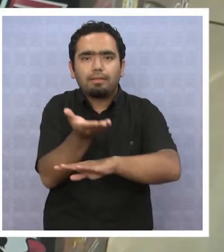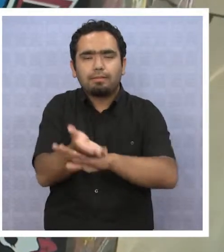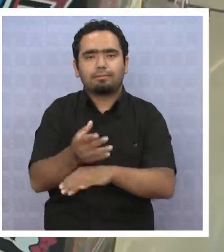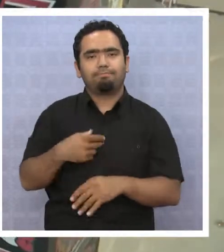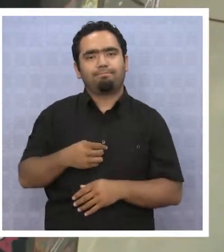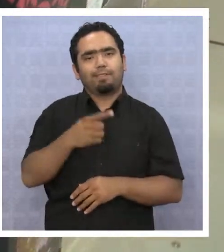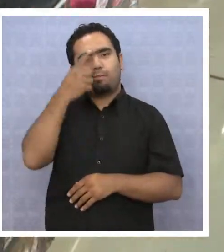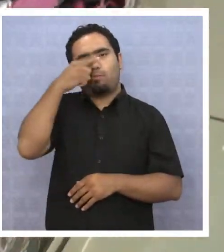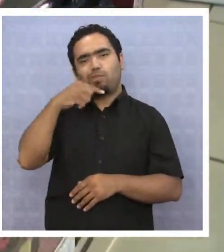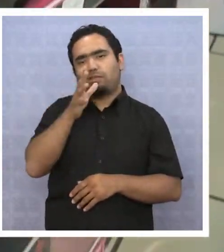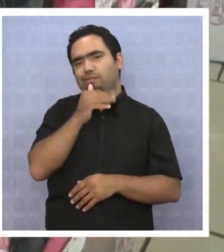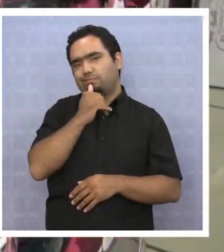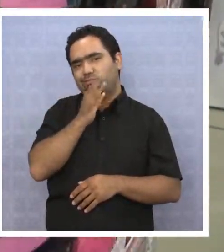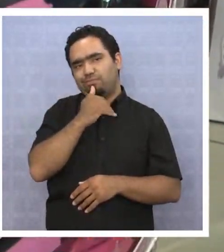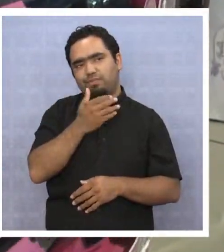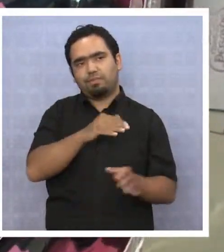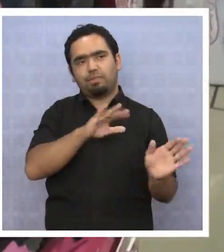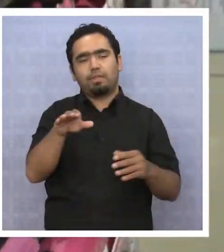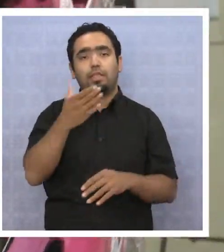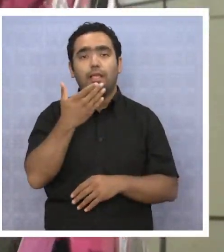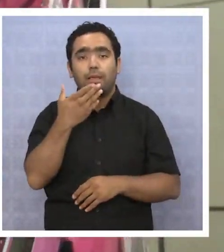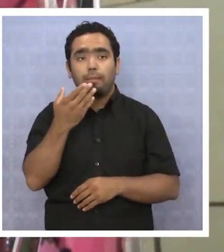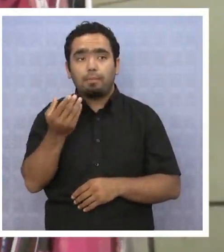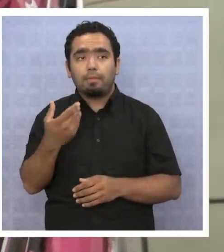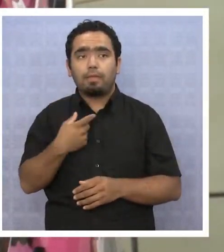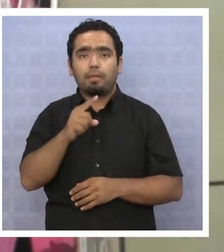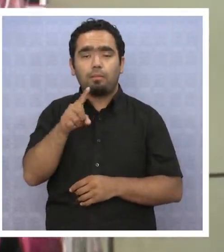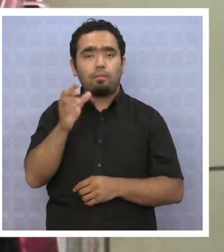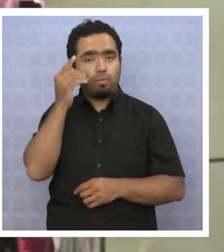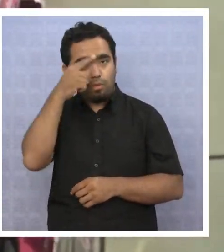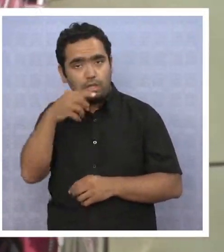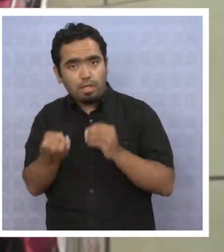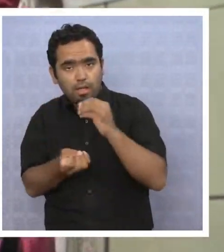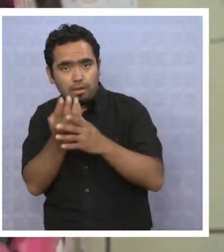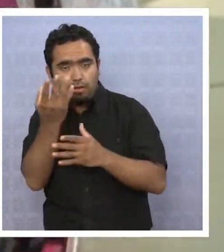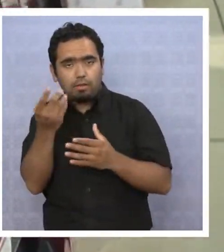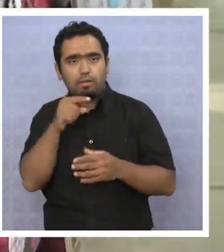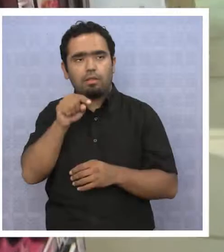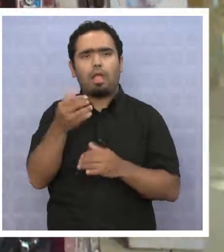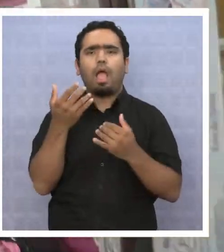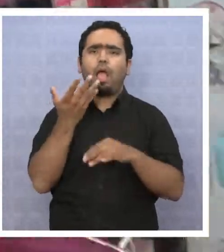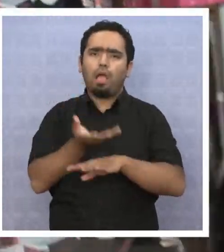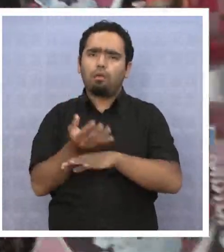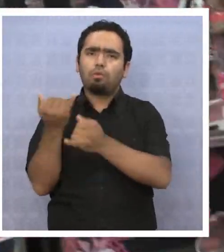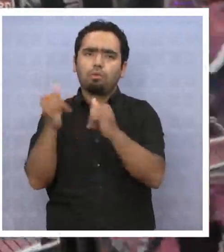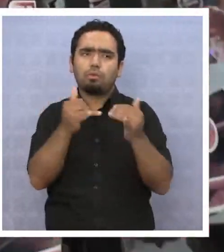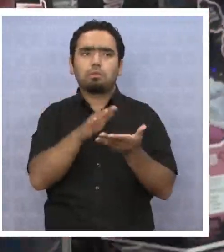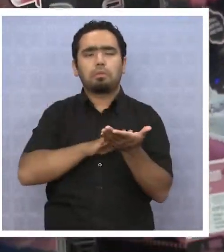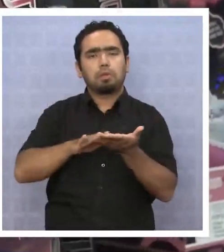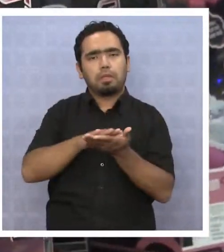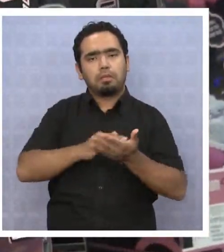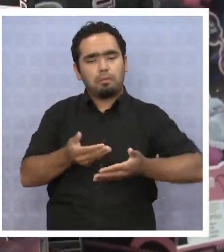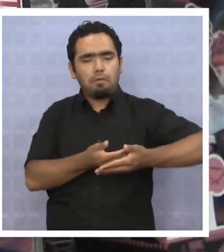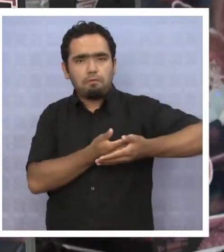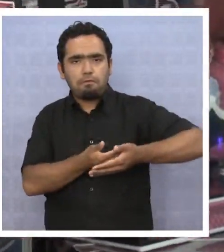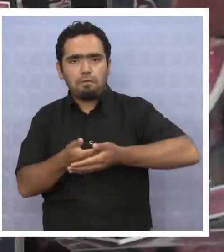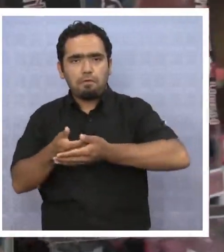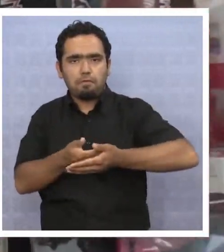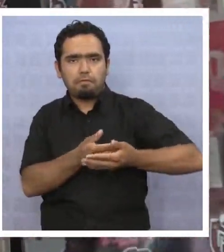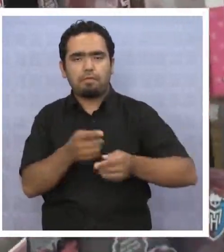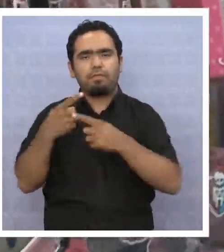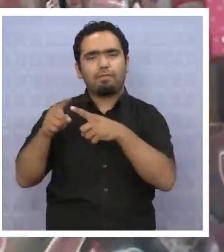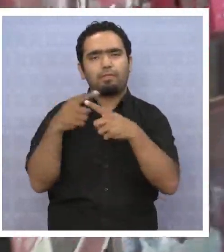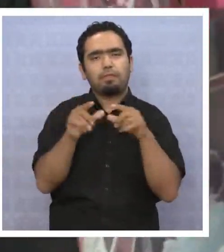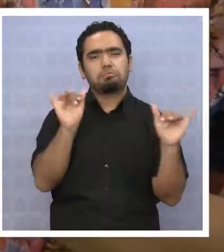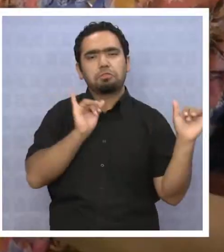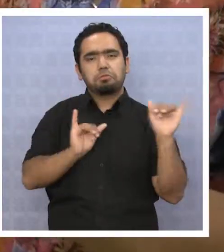no nos quedan. Además de las famosas Monster High, existen juguetes que no pasan de moda, como son los bebés que hacen distintas gracias. Las